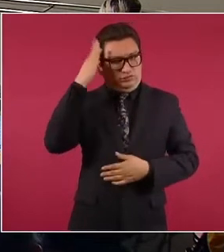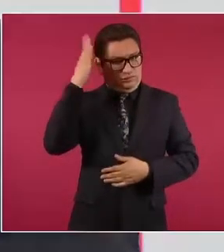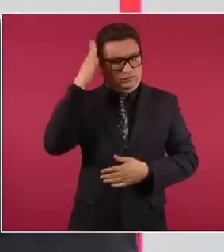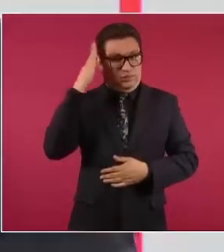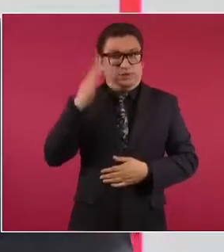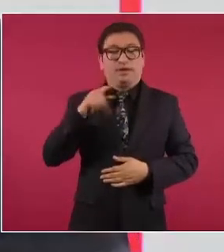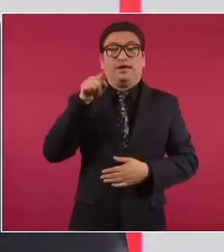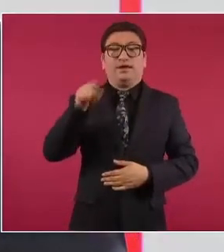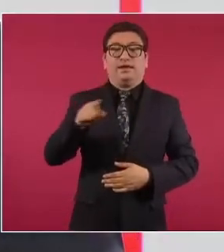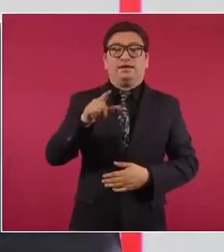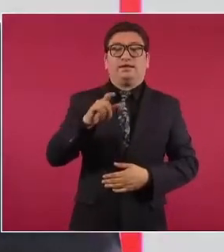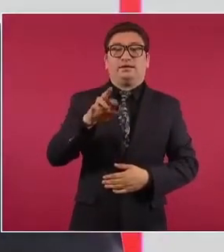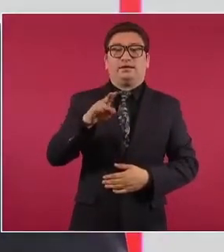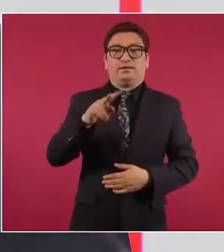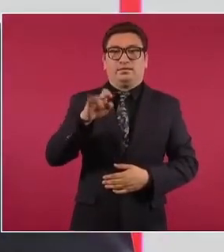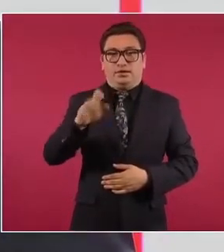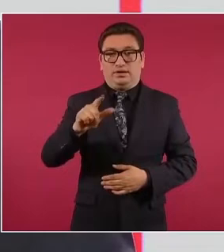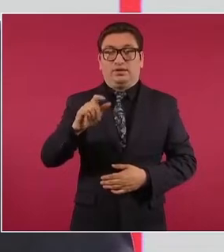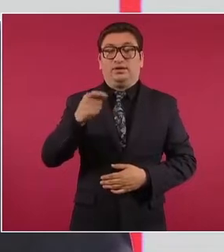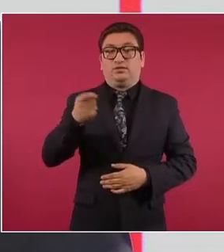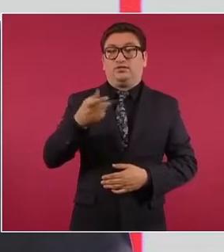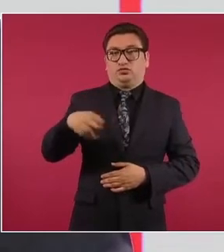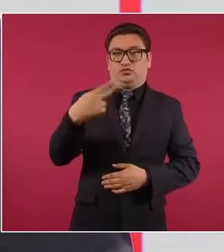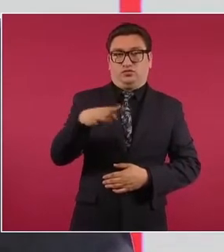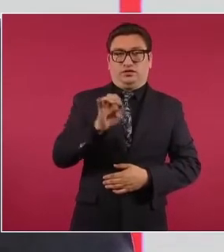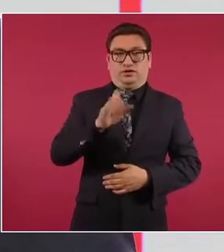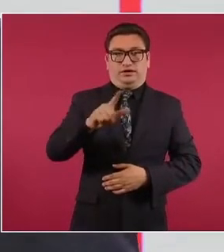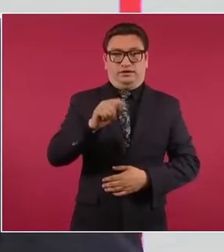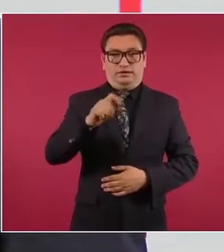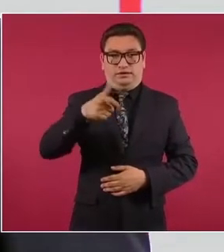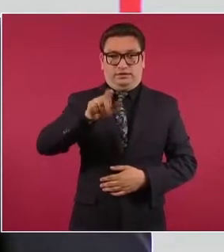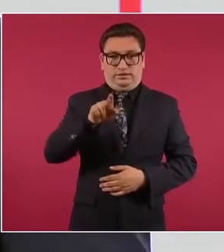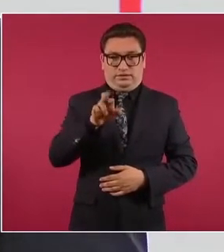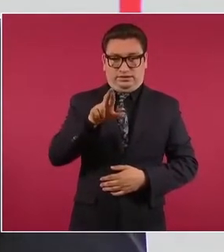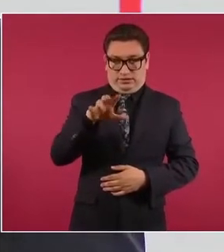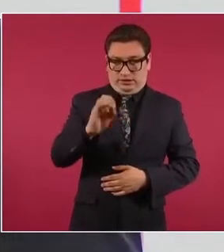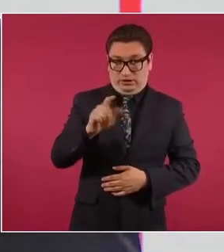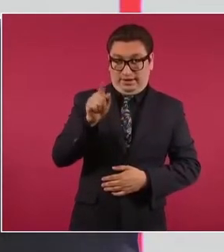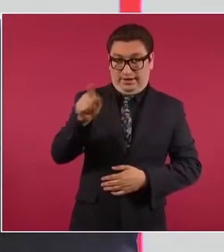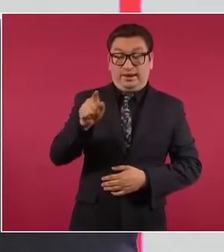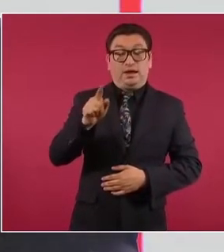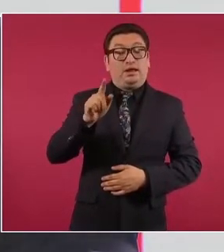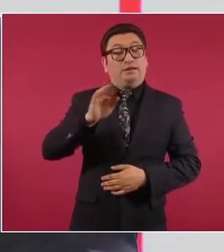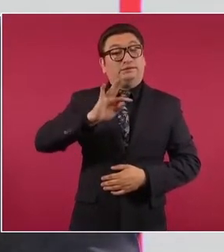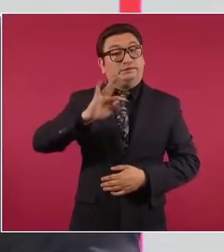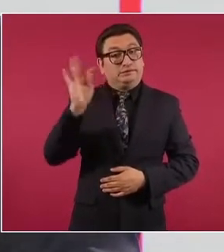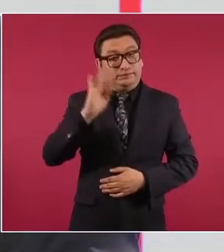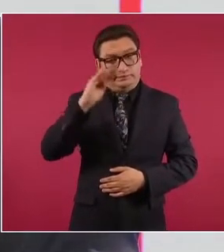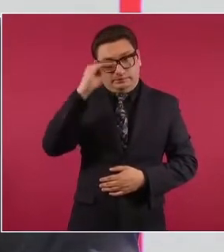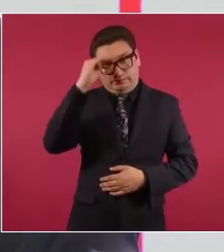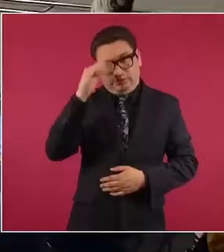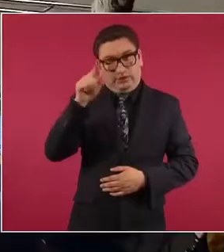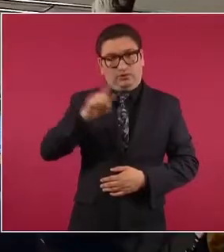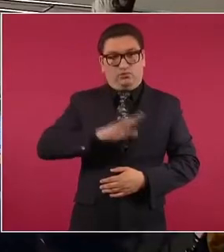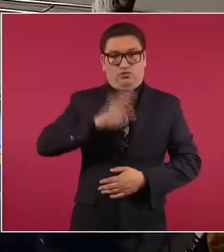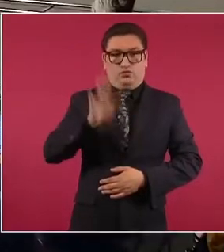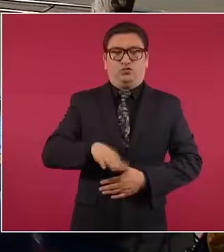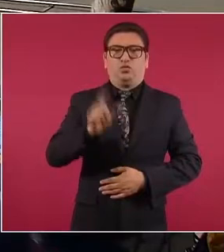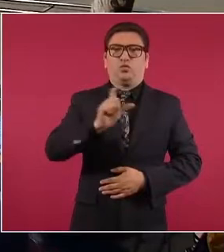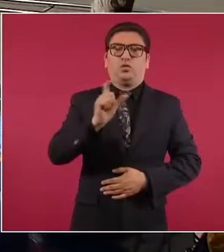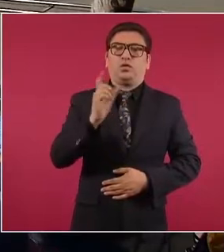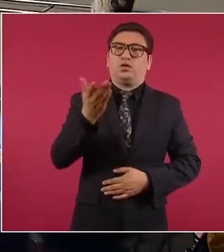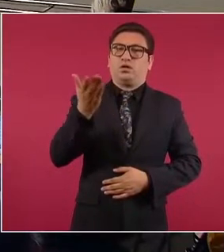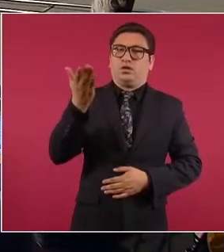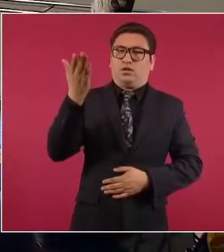Jacobo de Almonte, alias El Tequilero, se presume sin vida en febrero